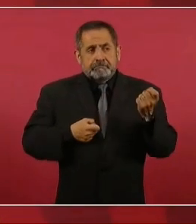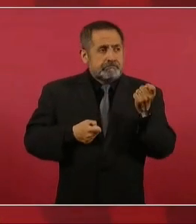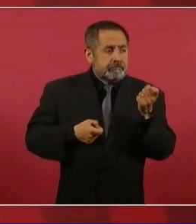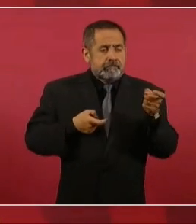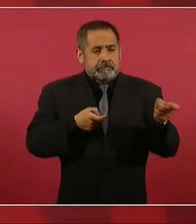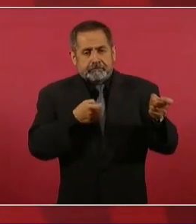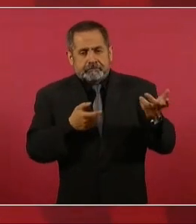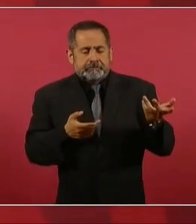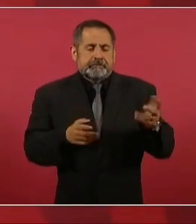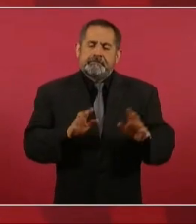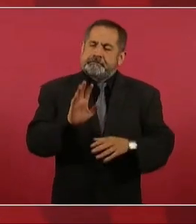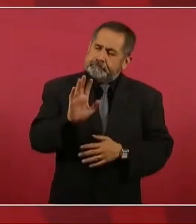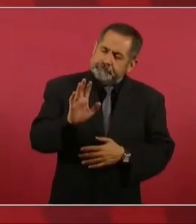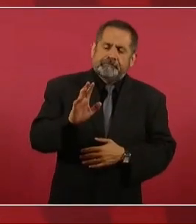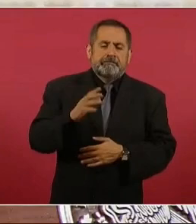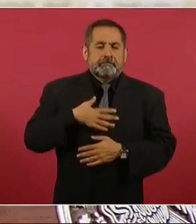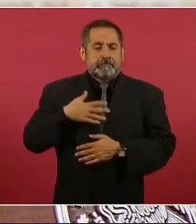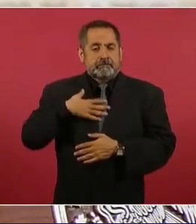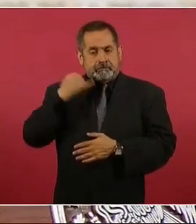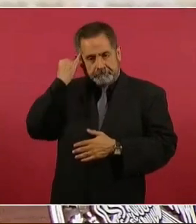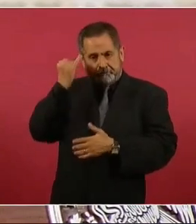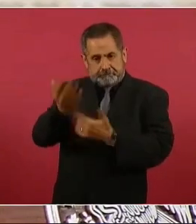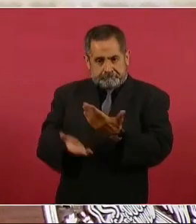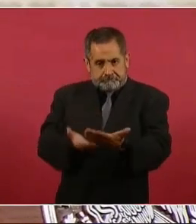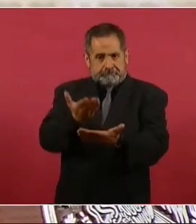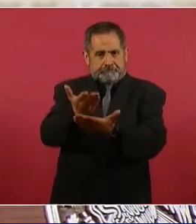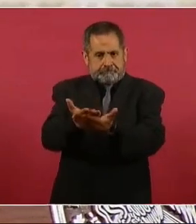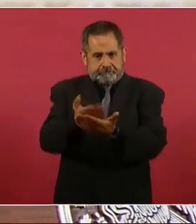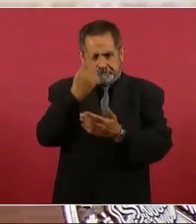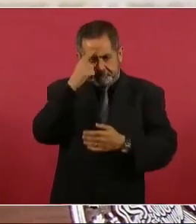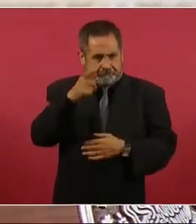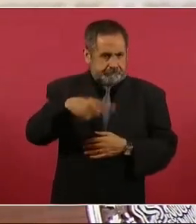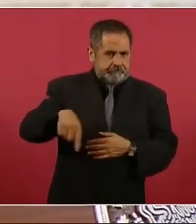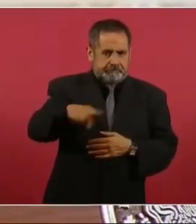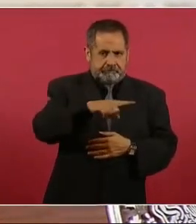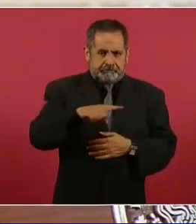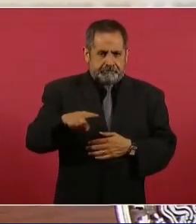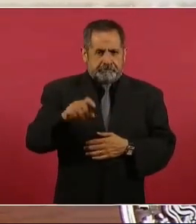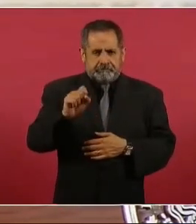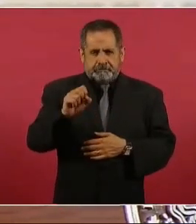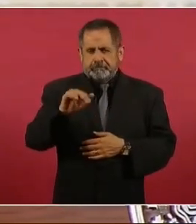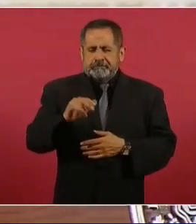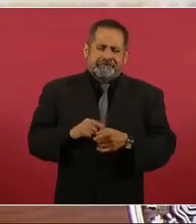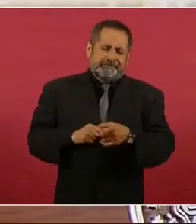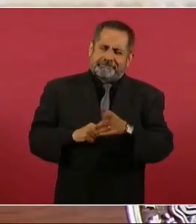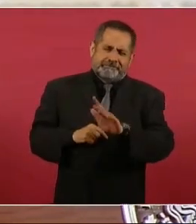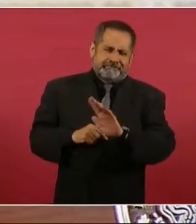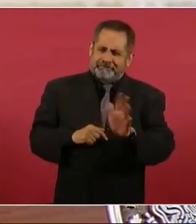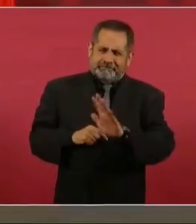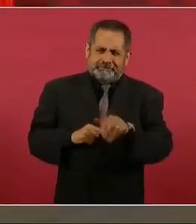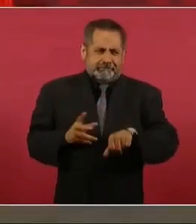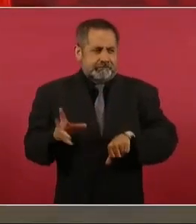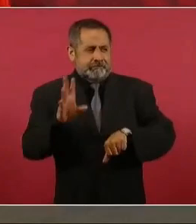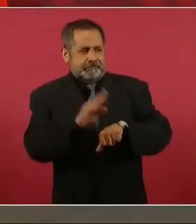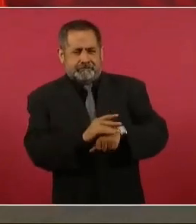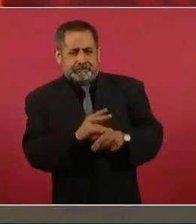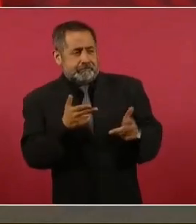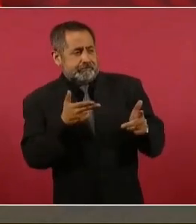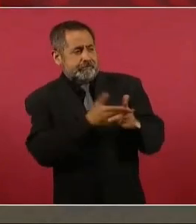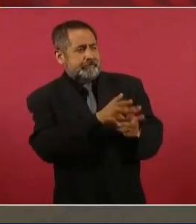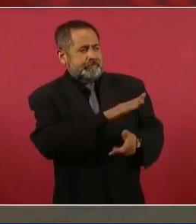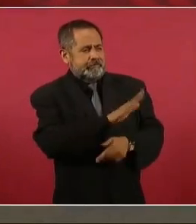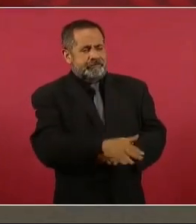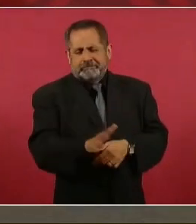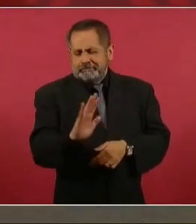les estamos haciendo es de que se cambie esa